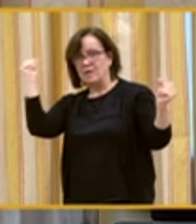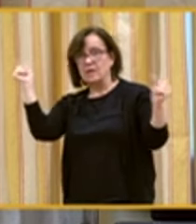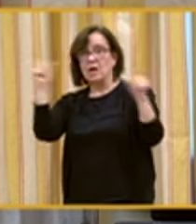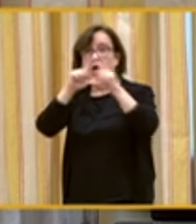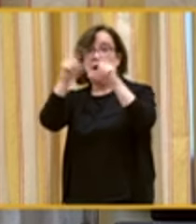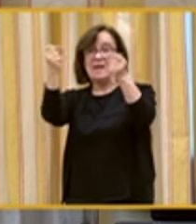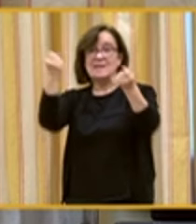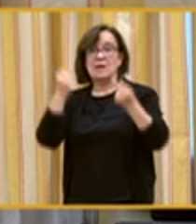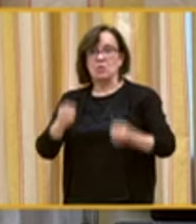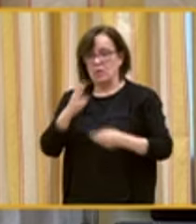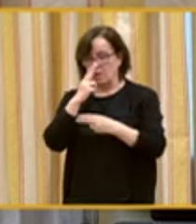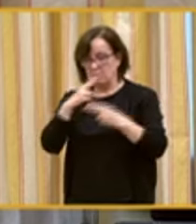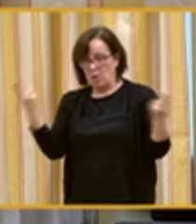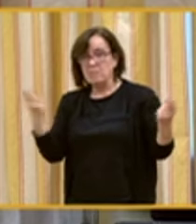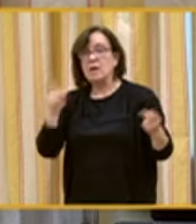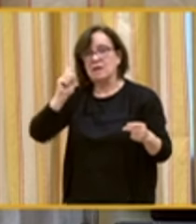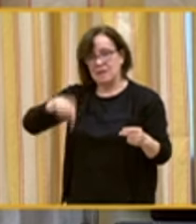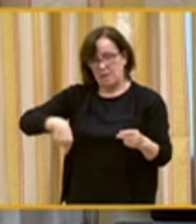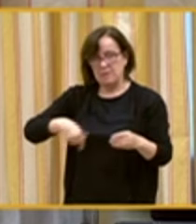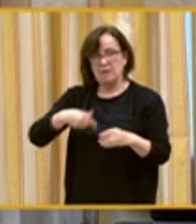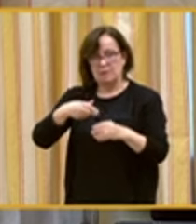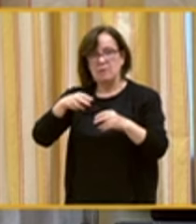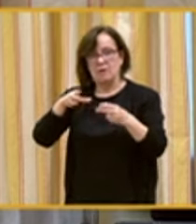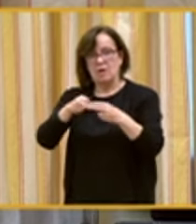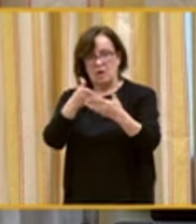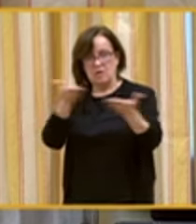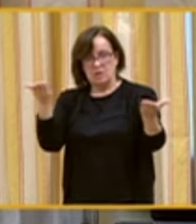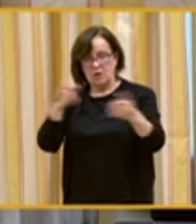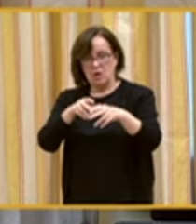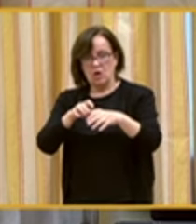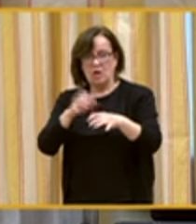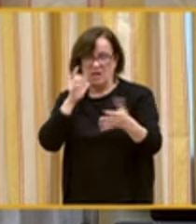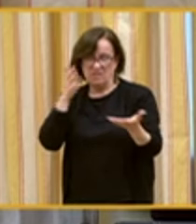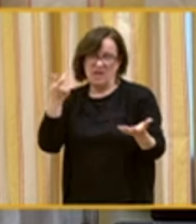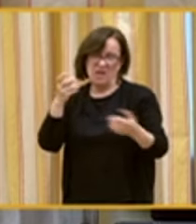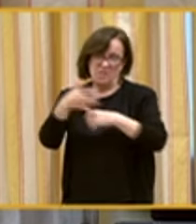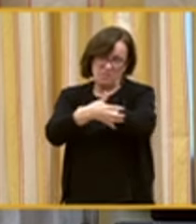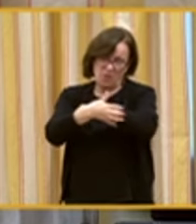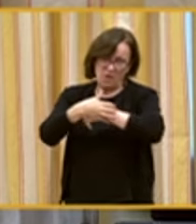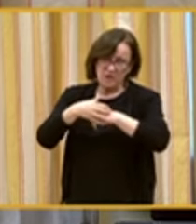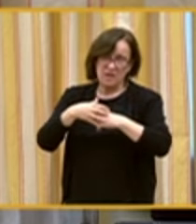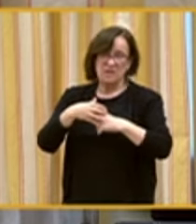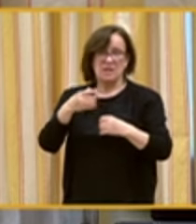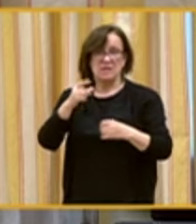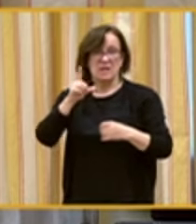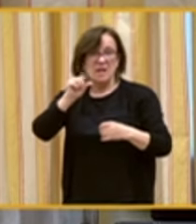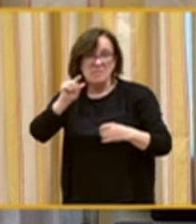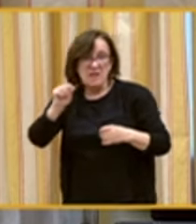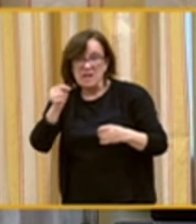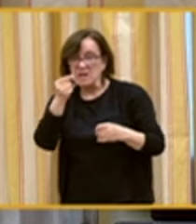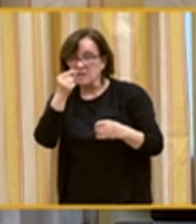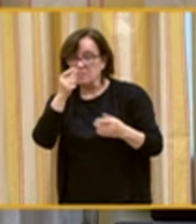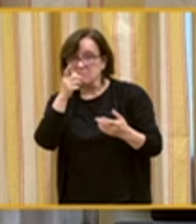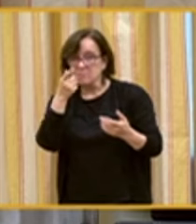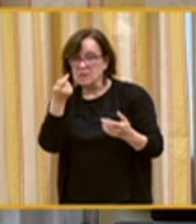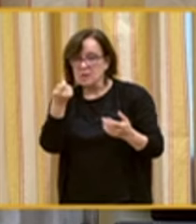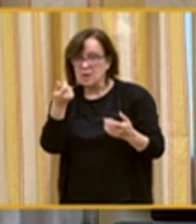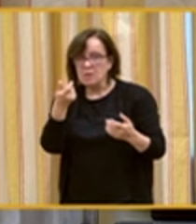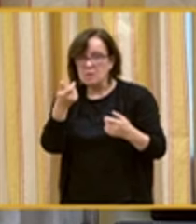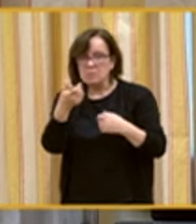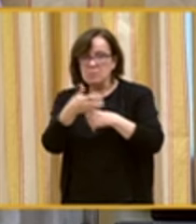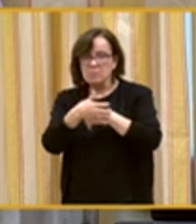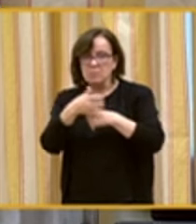públicos y de buena parte de la sociedad también. Venimos de tiempos de pobreza y de precariedad. Hemos vivido ciertas